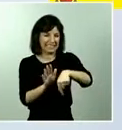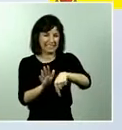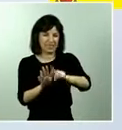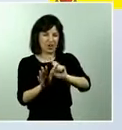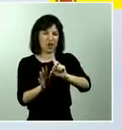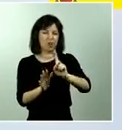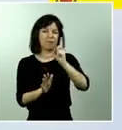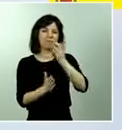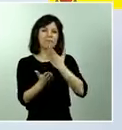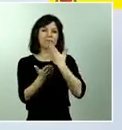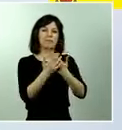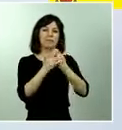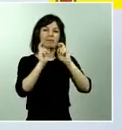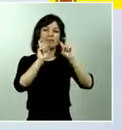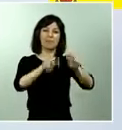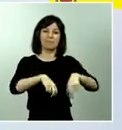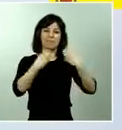finalmente